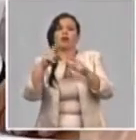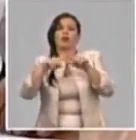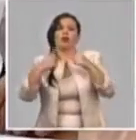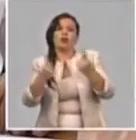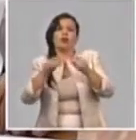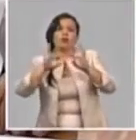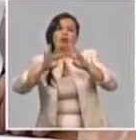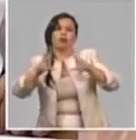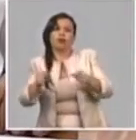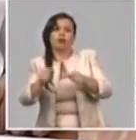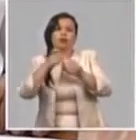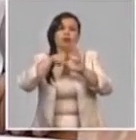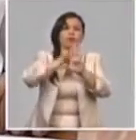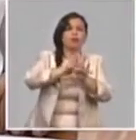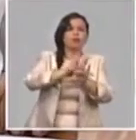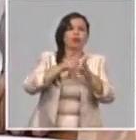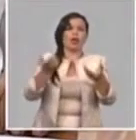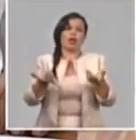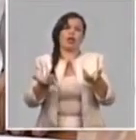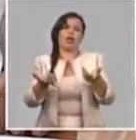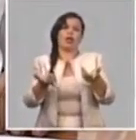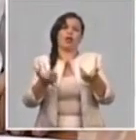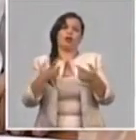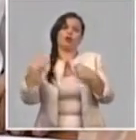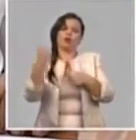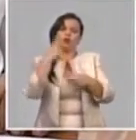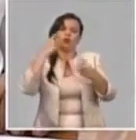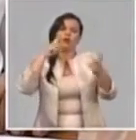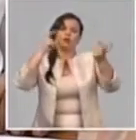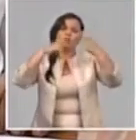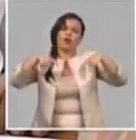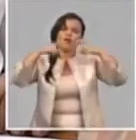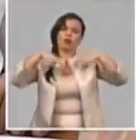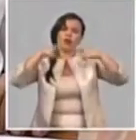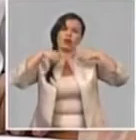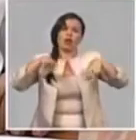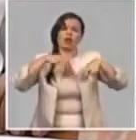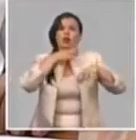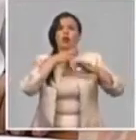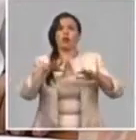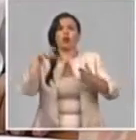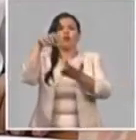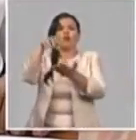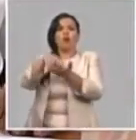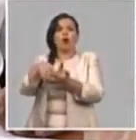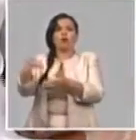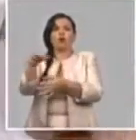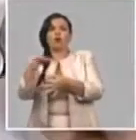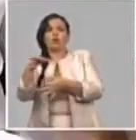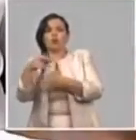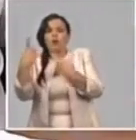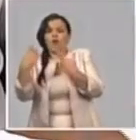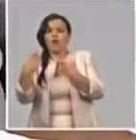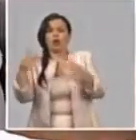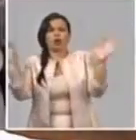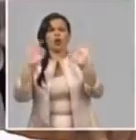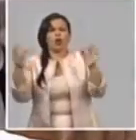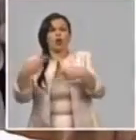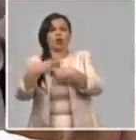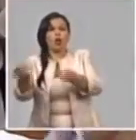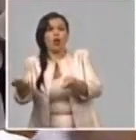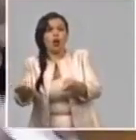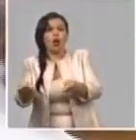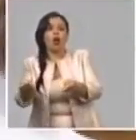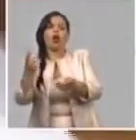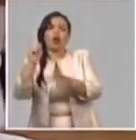estamos discutiendo, estamos siguiendo y que tenga garantía total nuestro pueblo que en los lugares donde ha faltado vamos a depurar responsabilidad y se respondrá lo que